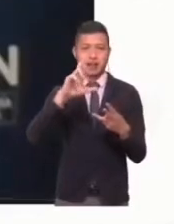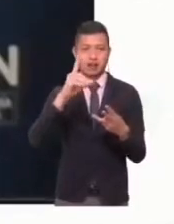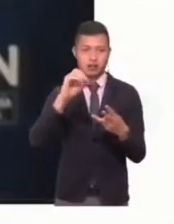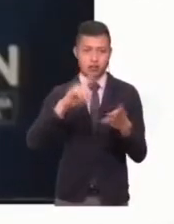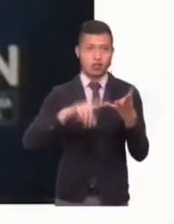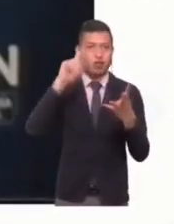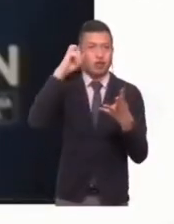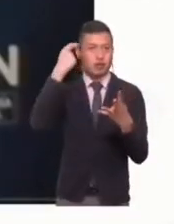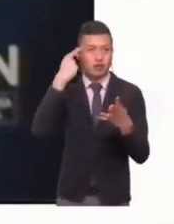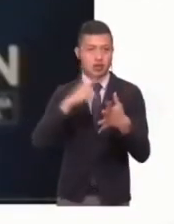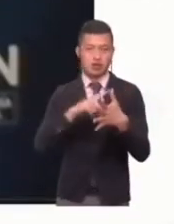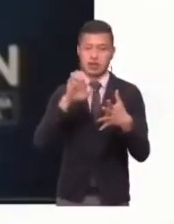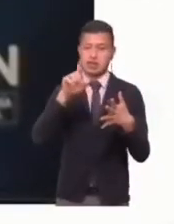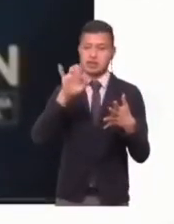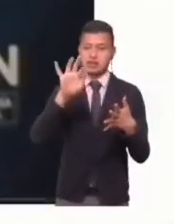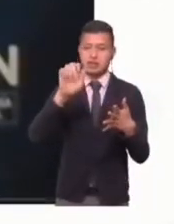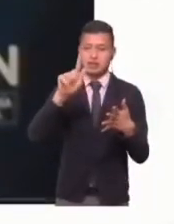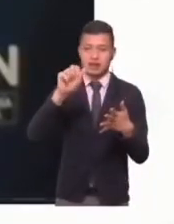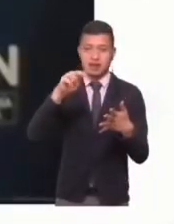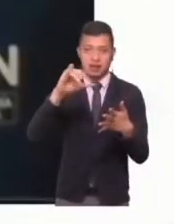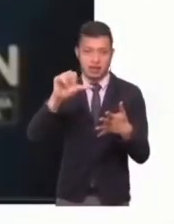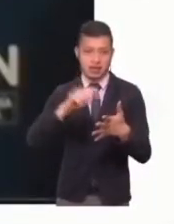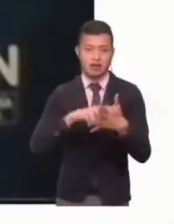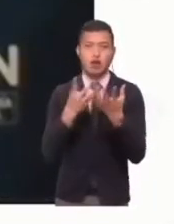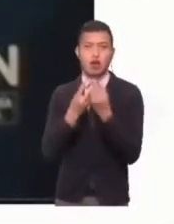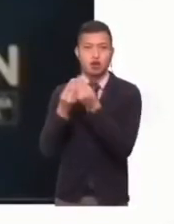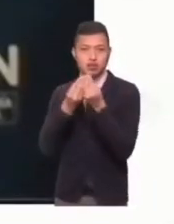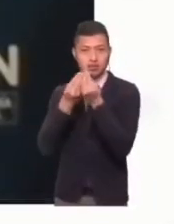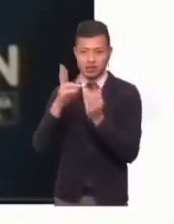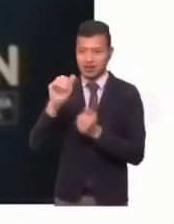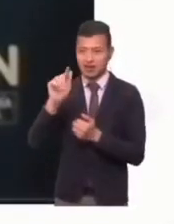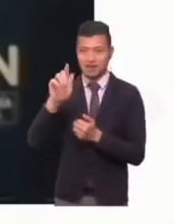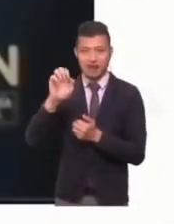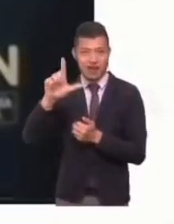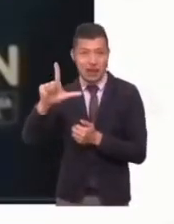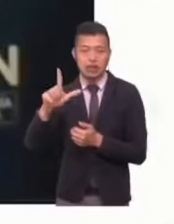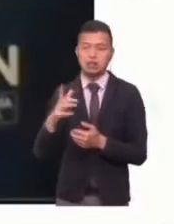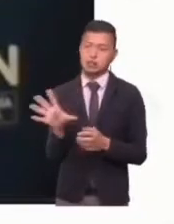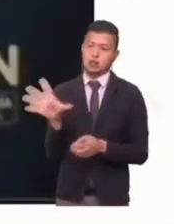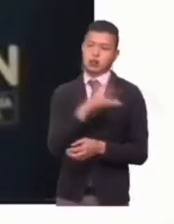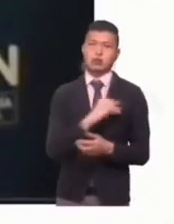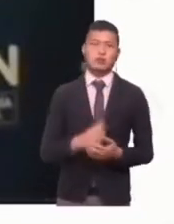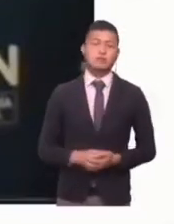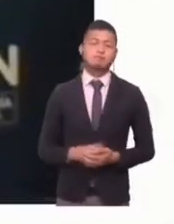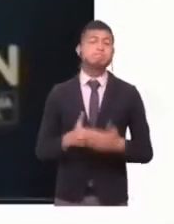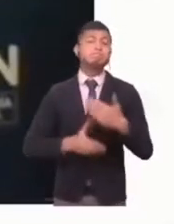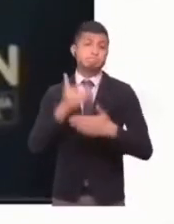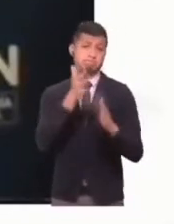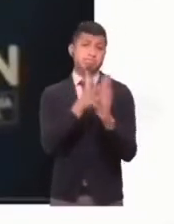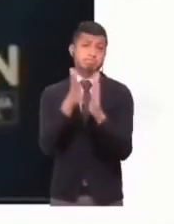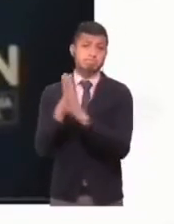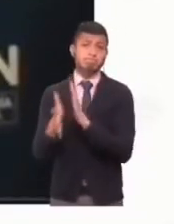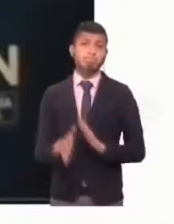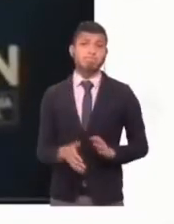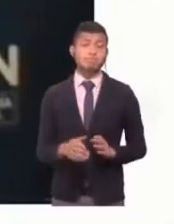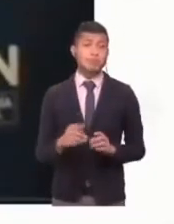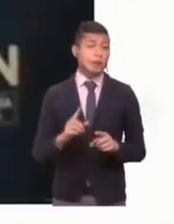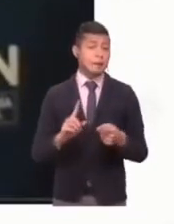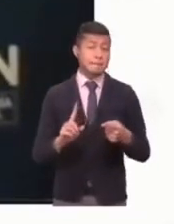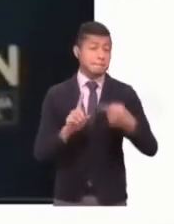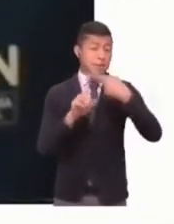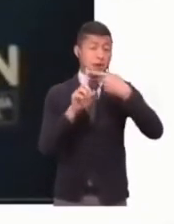querida Estefanía, al consejero Rafael Guarín. Sí, yo creo que hay que arrancar lamentablemente con los lugares comunes, porque